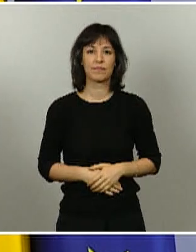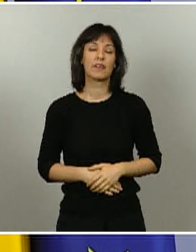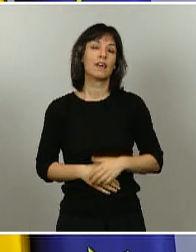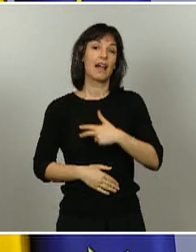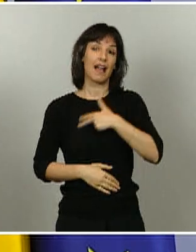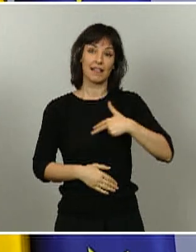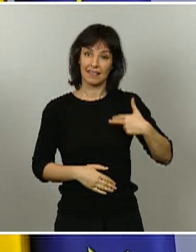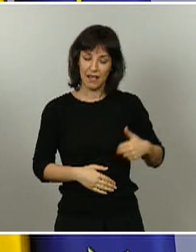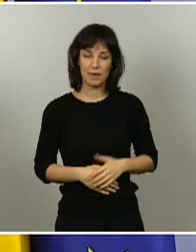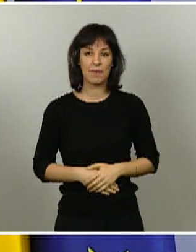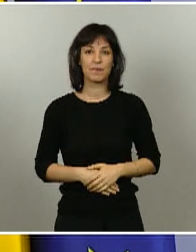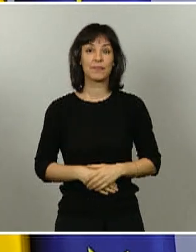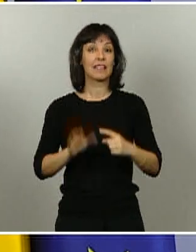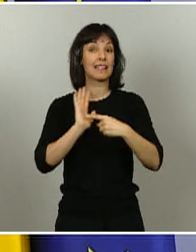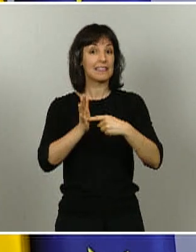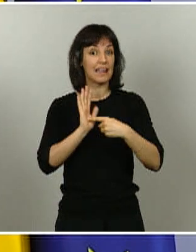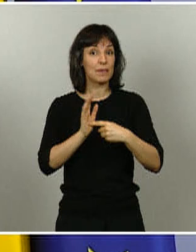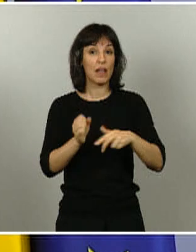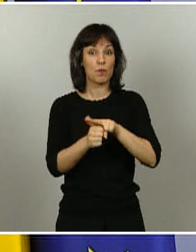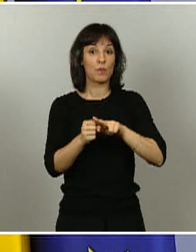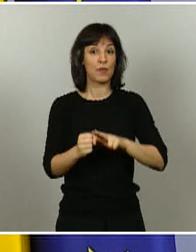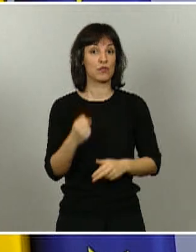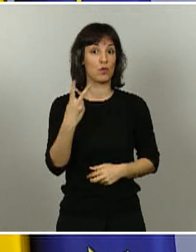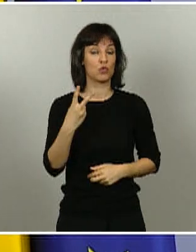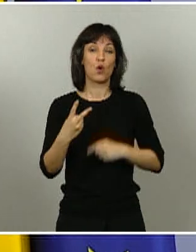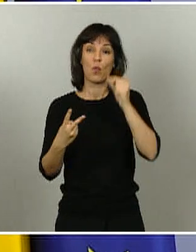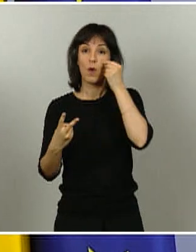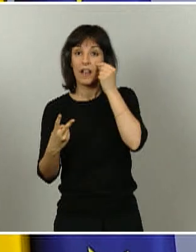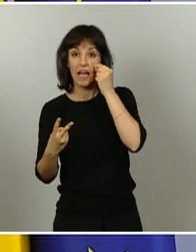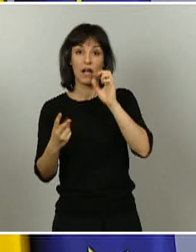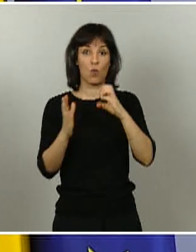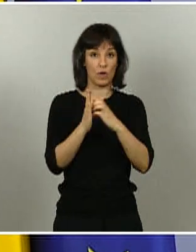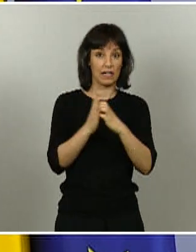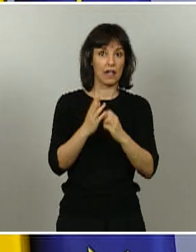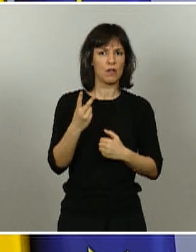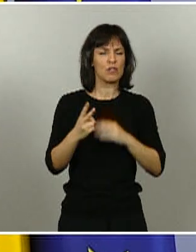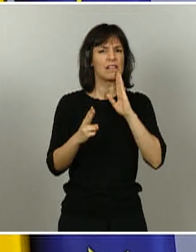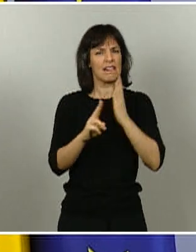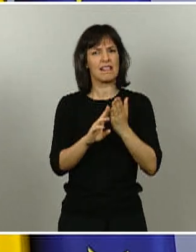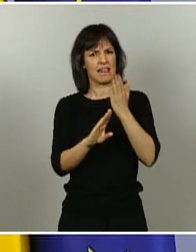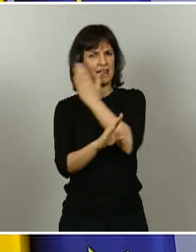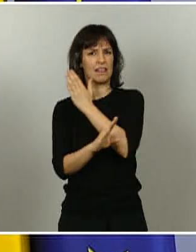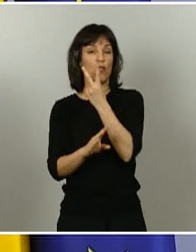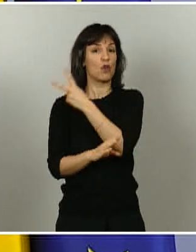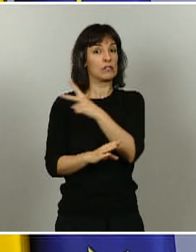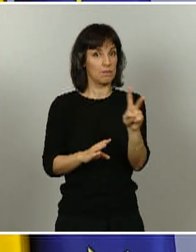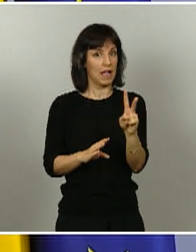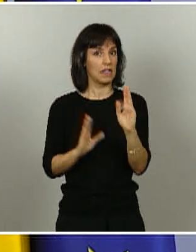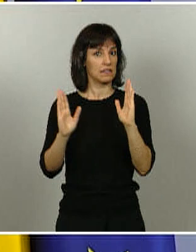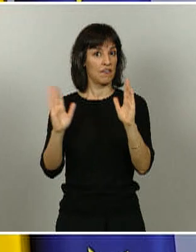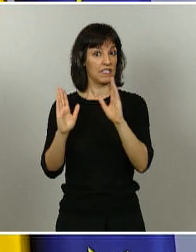En Castilla-La Mancha, dos provincias, Guadalajara y Cuenca, son las que llevaban ya dos semanas, 14 días, en fase 1.